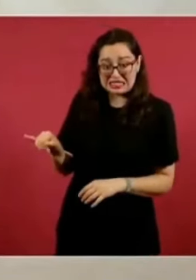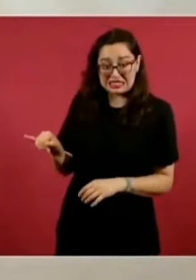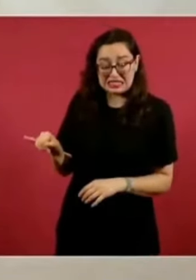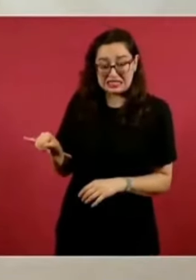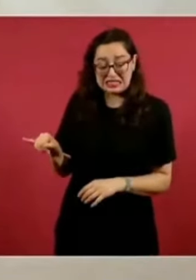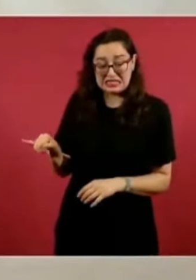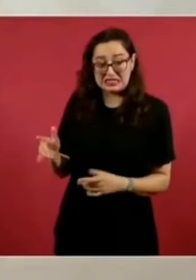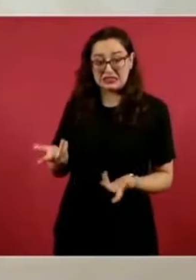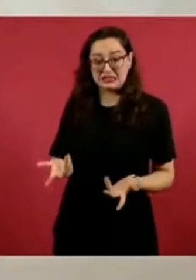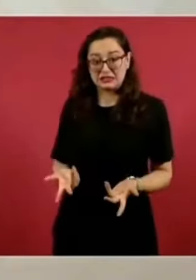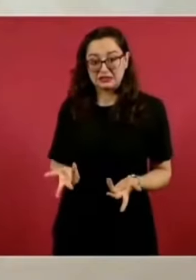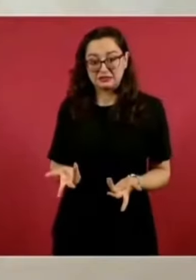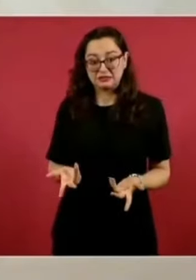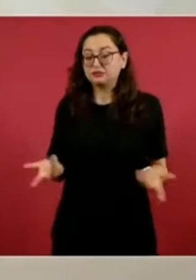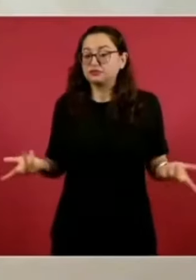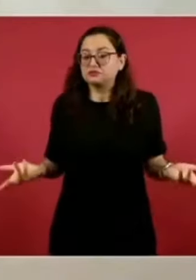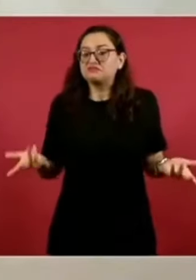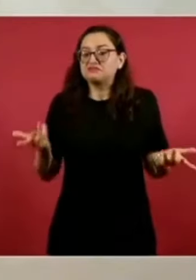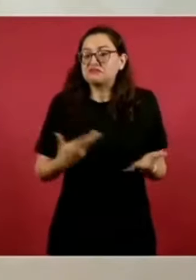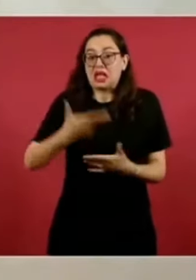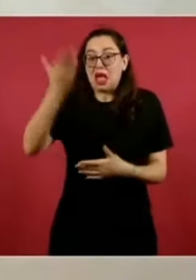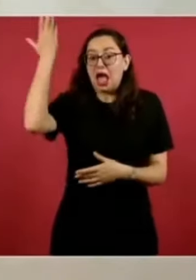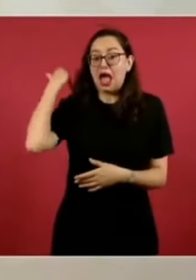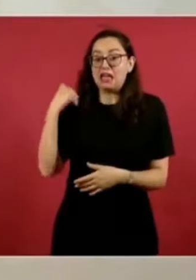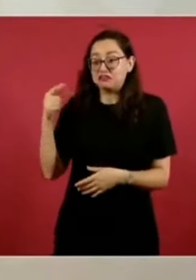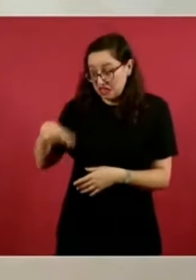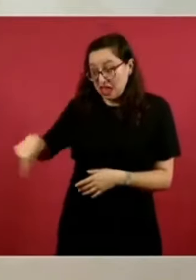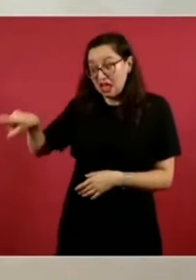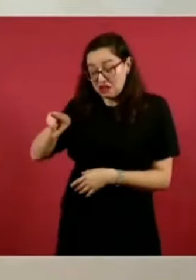Antes no había fentanilo, eran otras drogas,